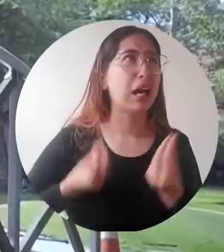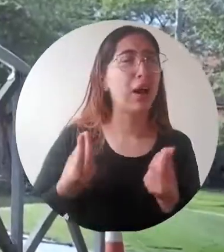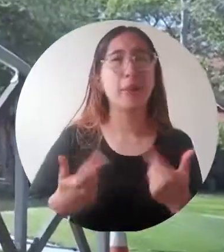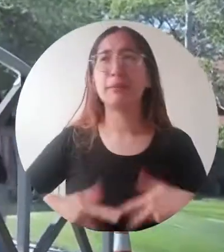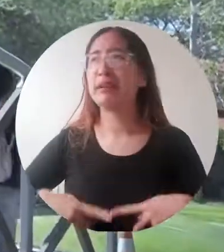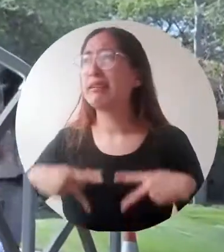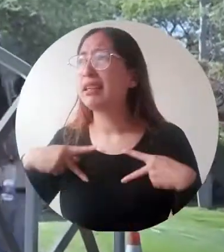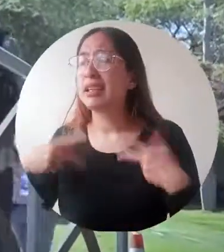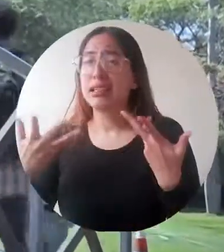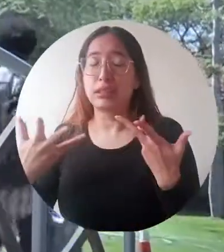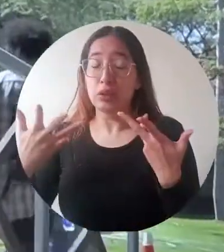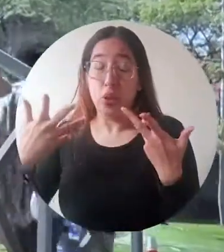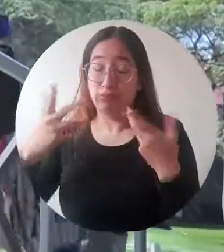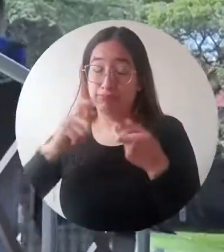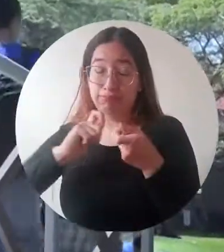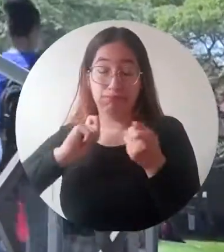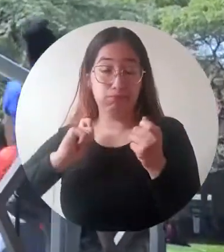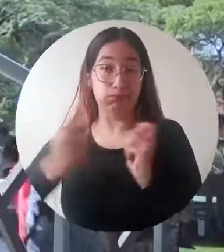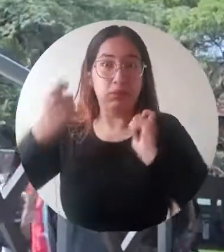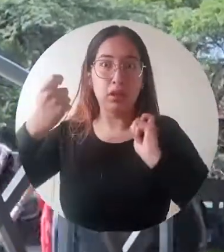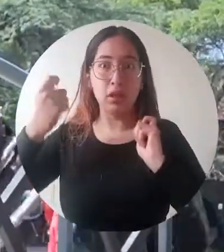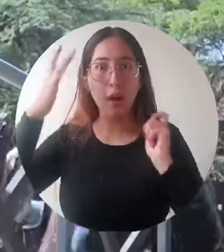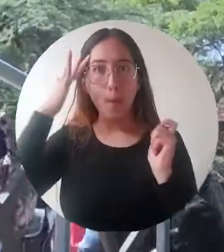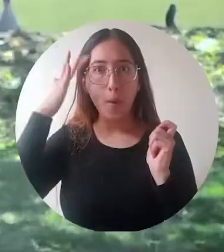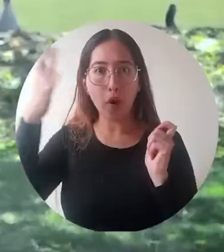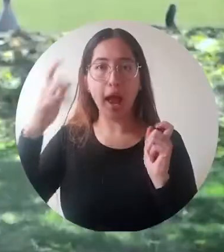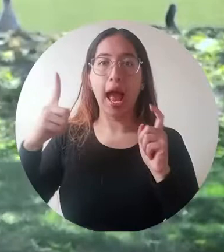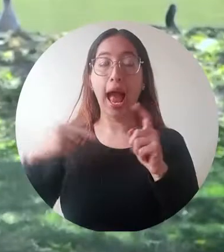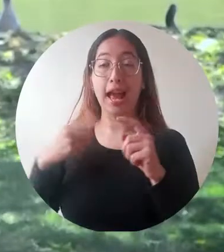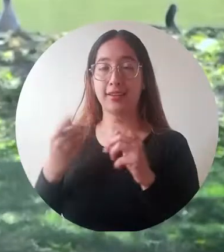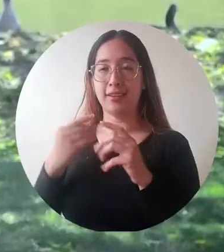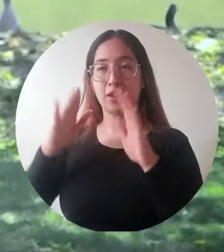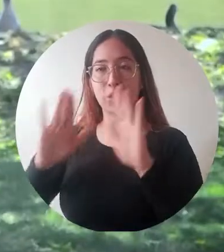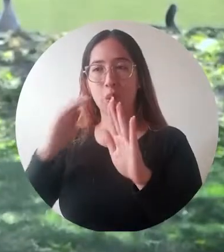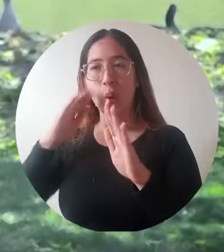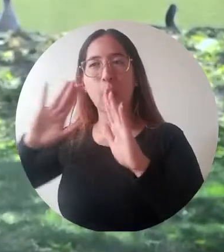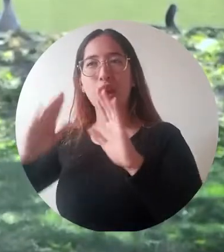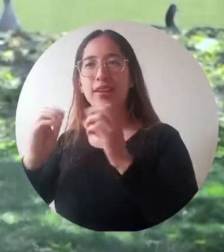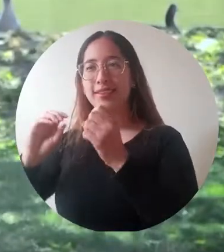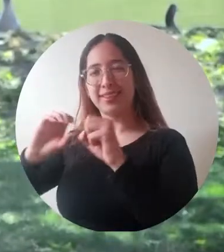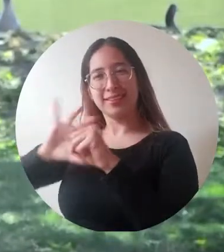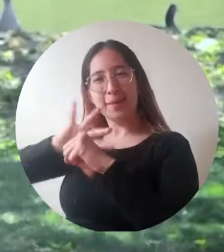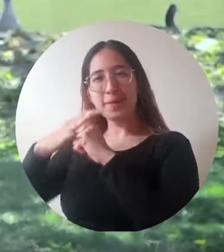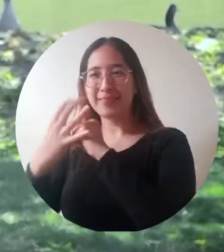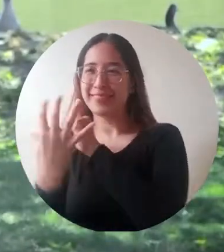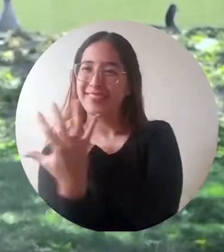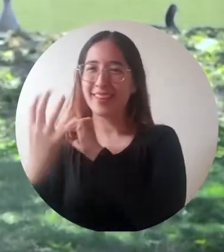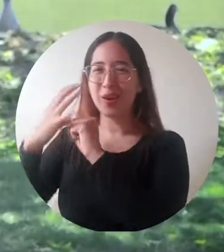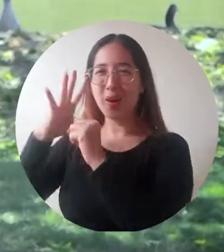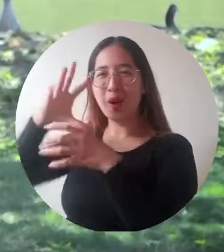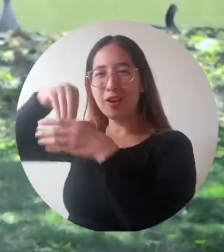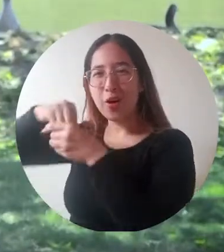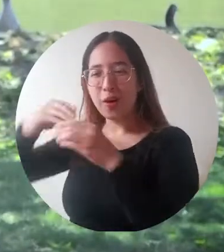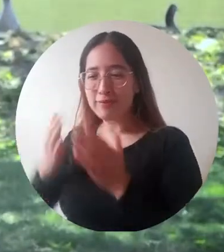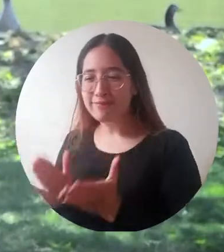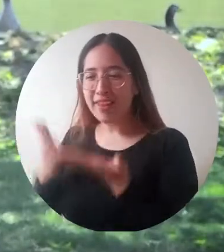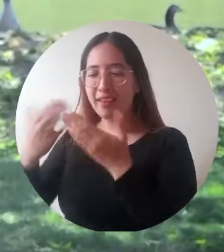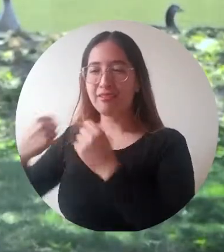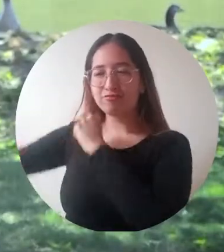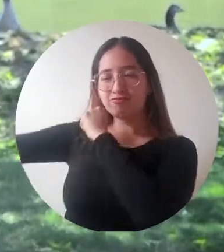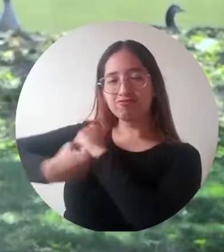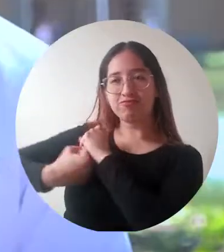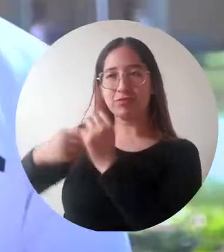momento. Cambió mi vida, ¿no? Cambió totalmente porque comenzó todo un acompañamiento con Bienestar Universitario, un apoyo psicológico,